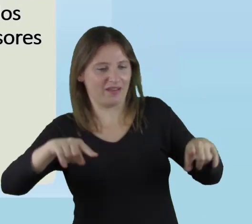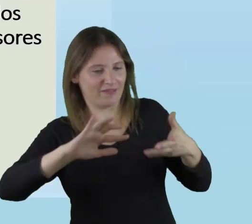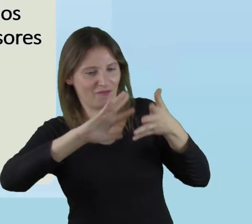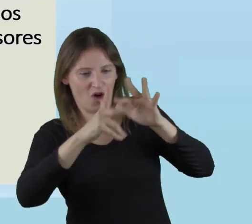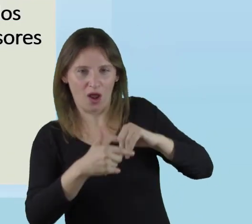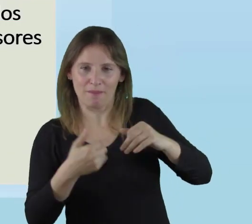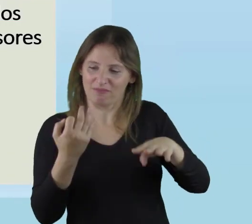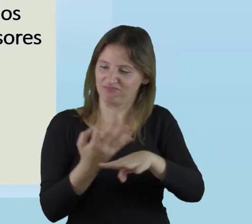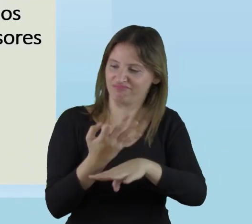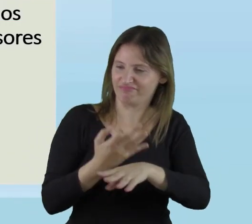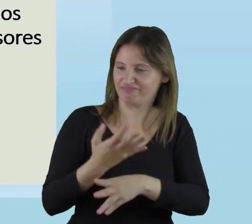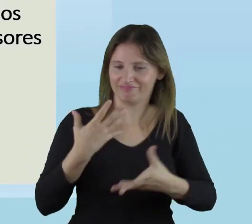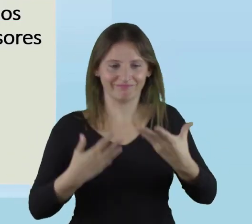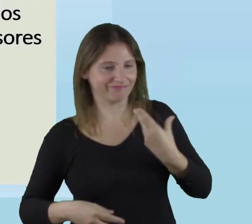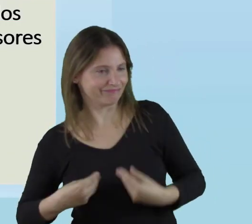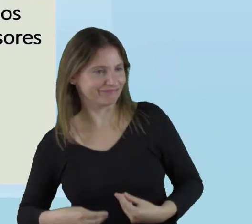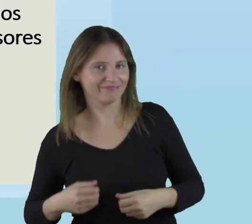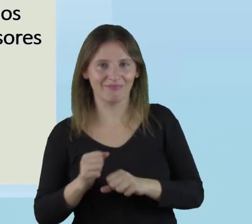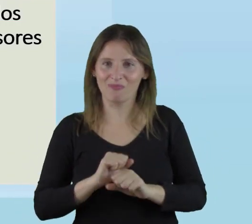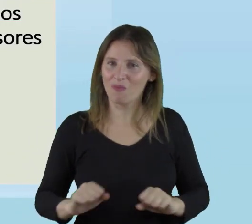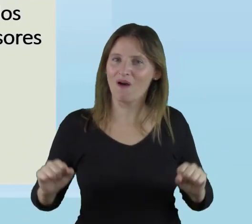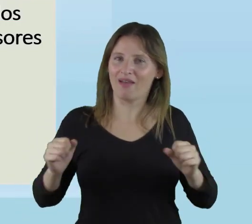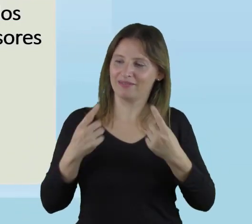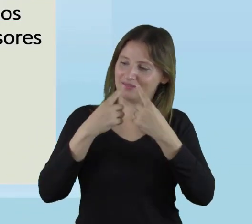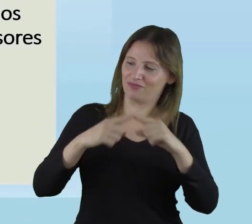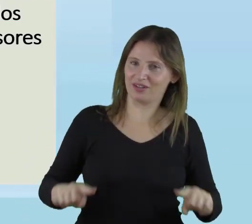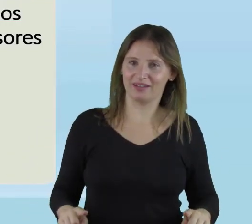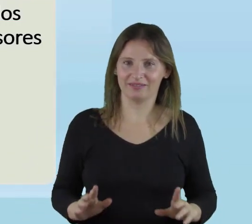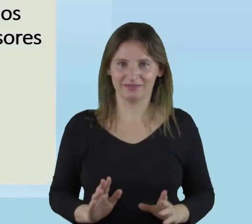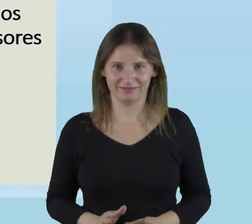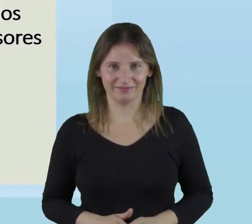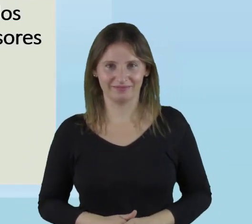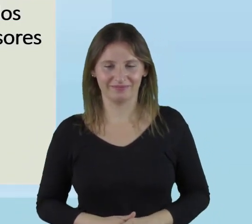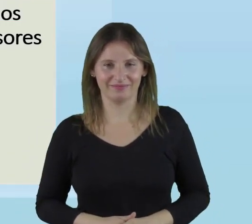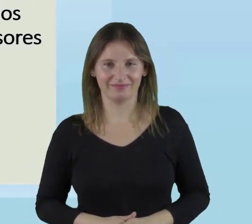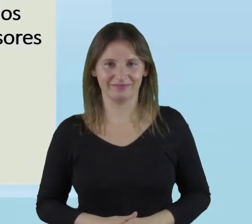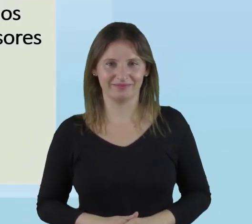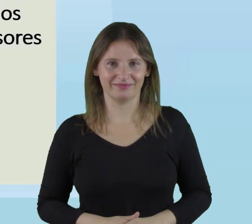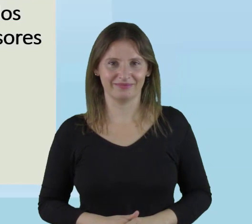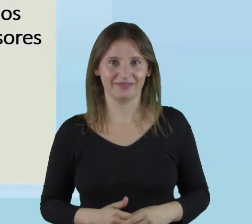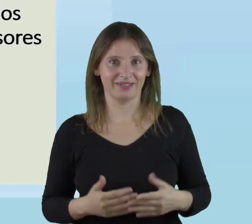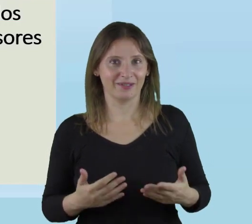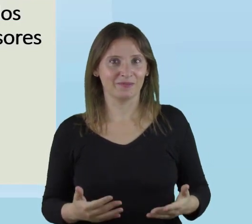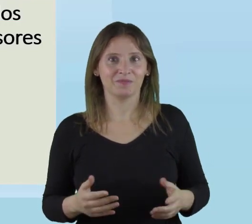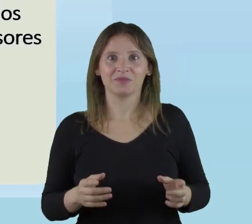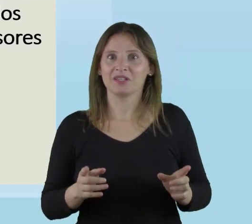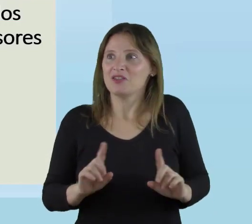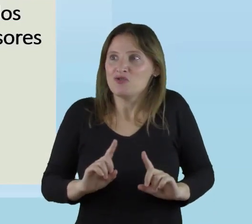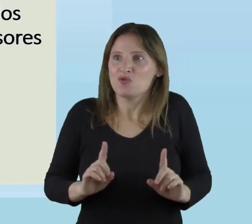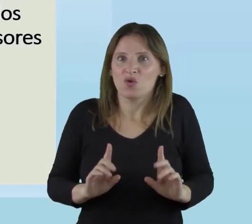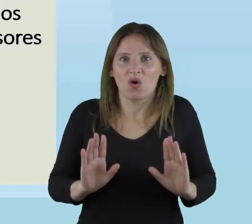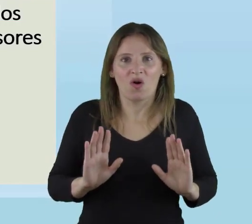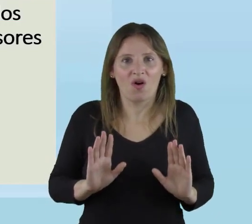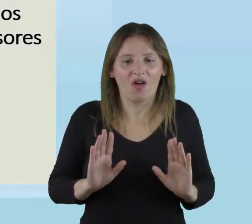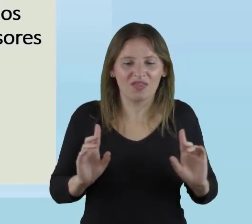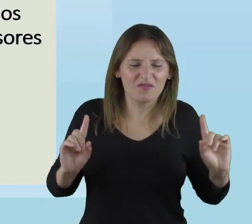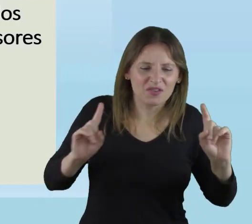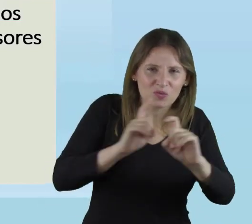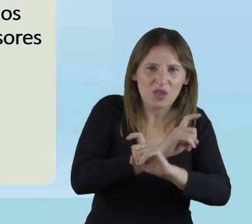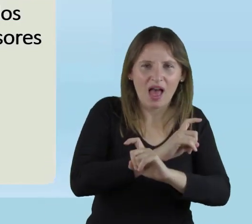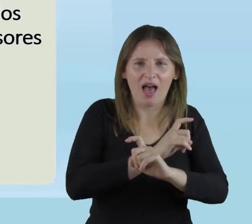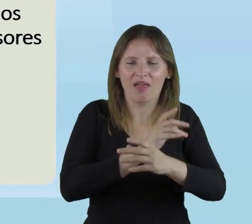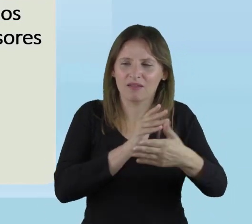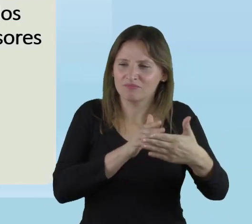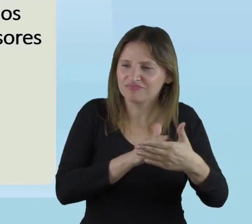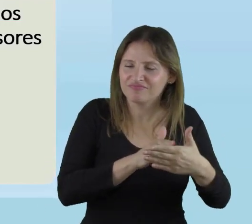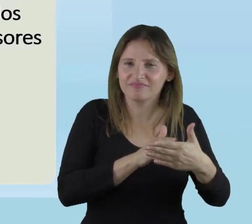tener una mirada diferente. Van a poder desenvolverse de una forma diferente. Y no